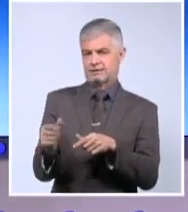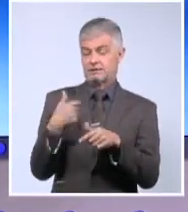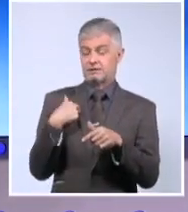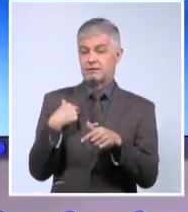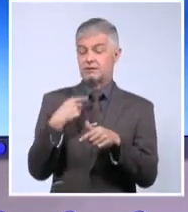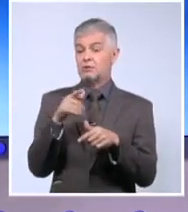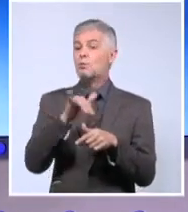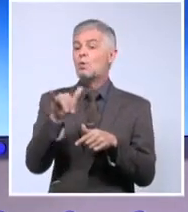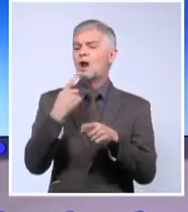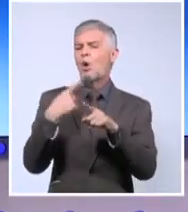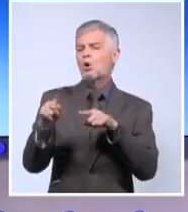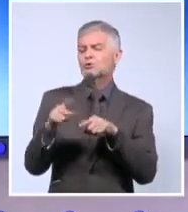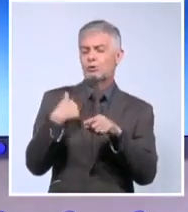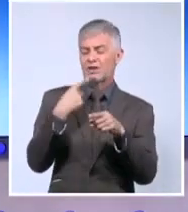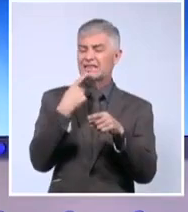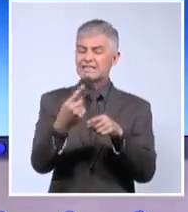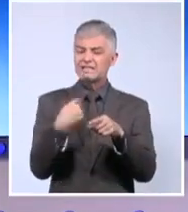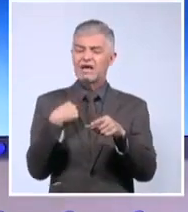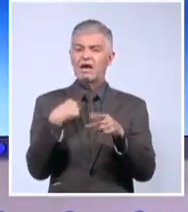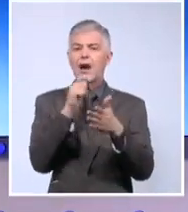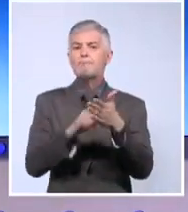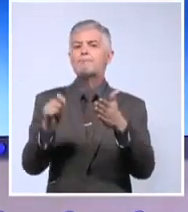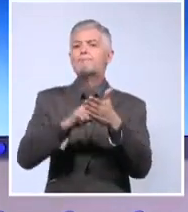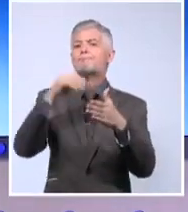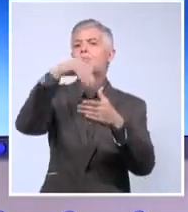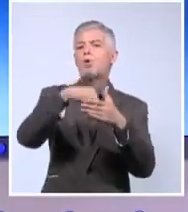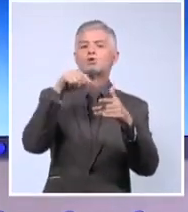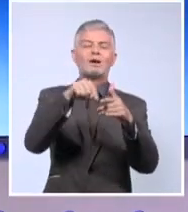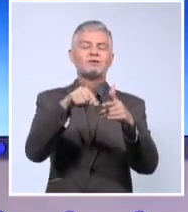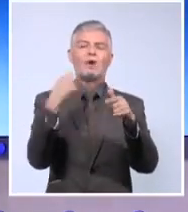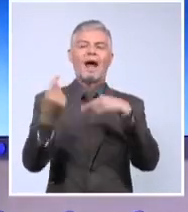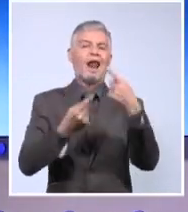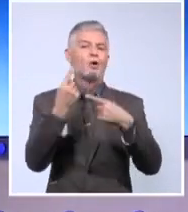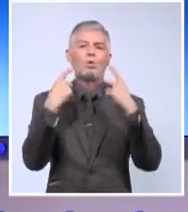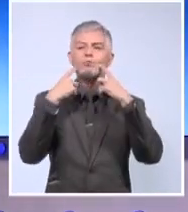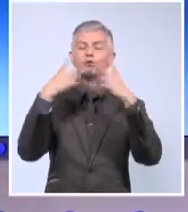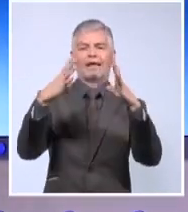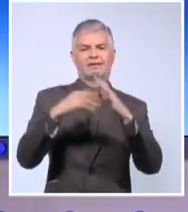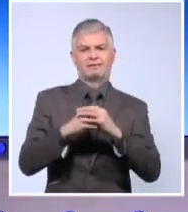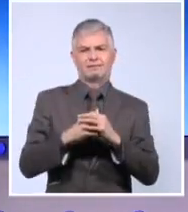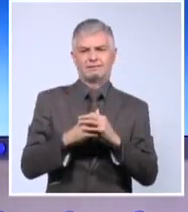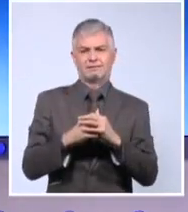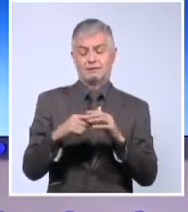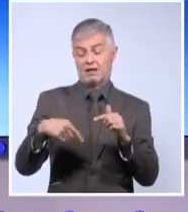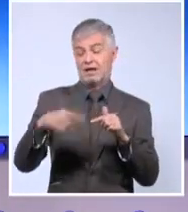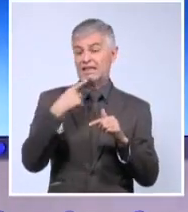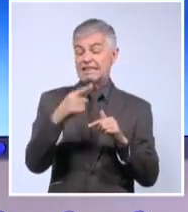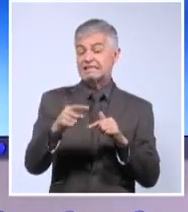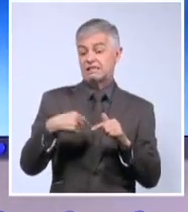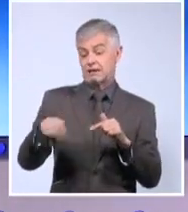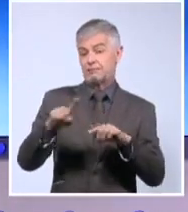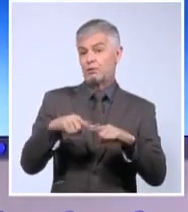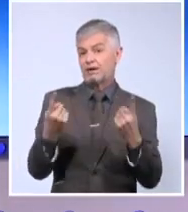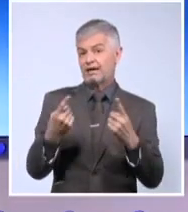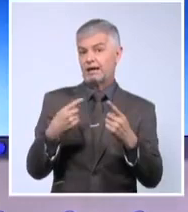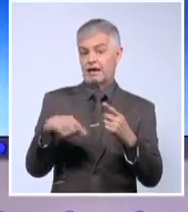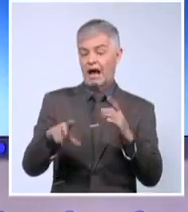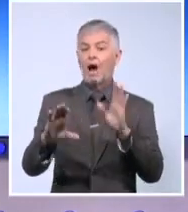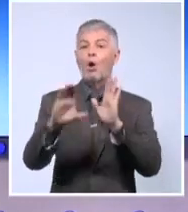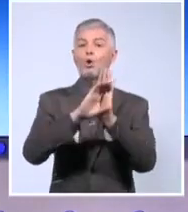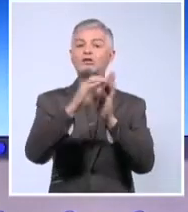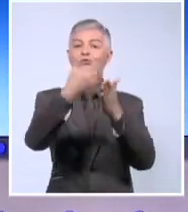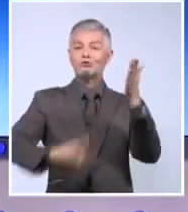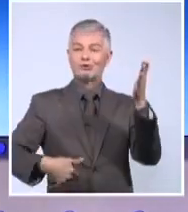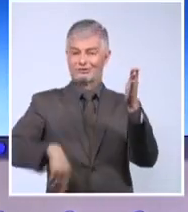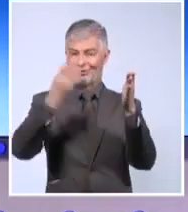decía, estábamos en el año 2019, recuerden, por la Constitución de Cuba, lo decía para que no saliéramos a votar. Miren, miren a un amigo cercano,